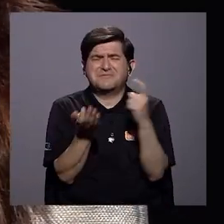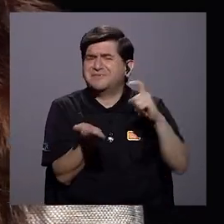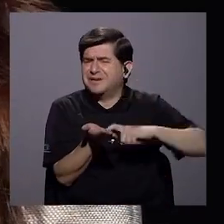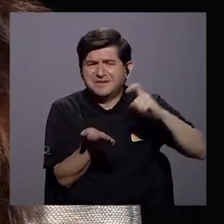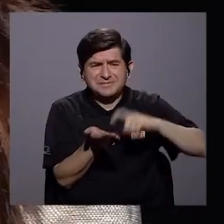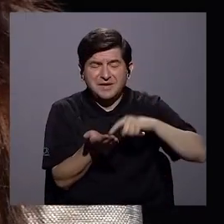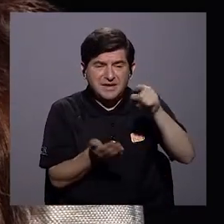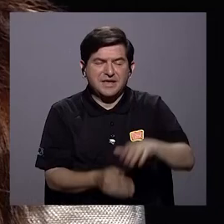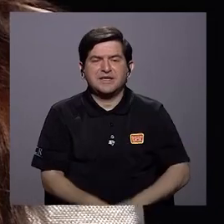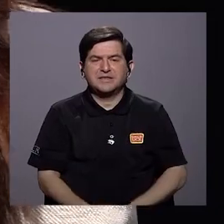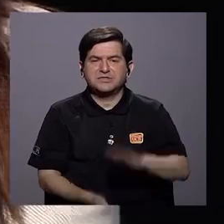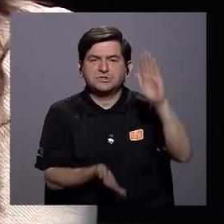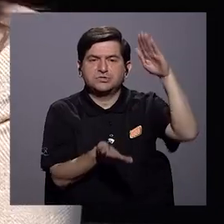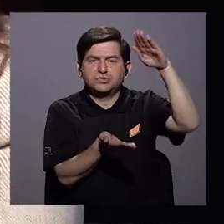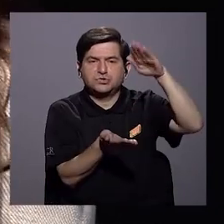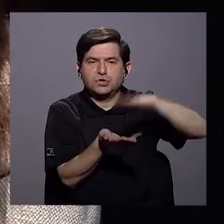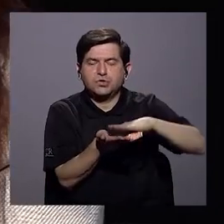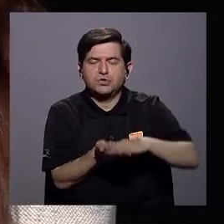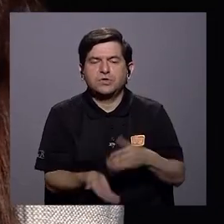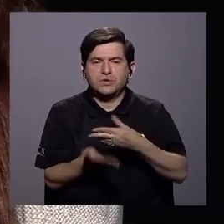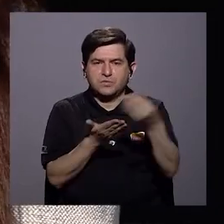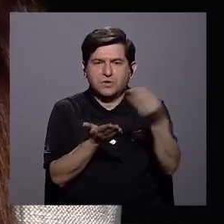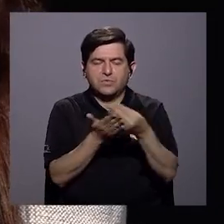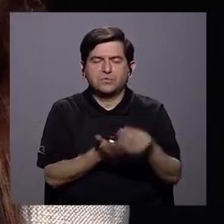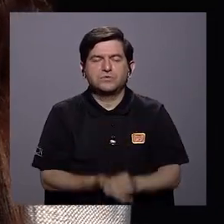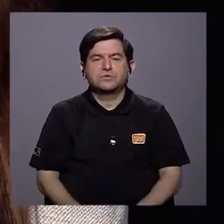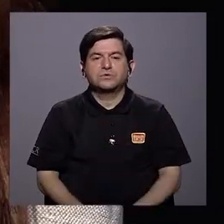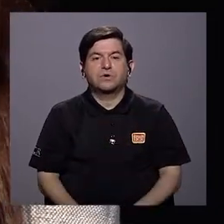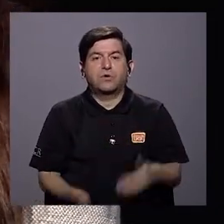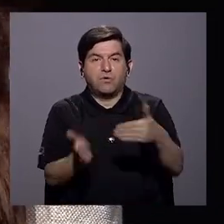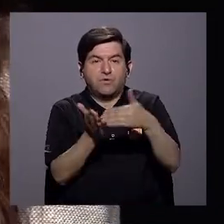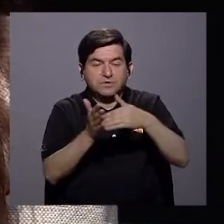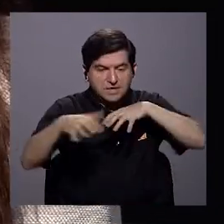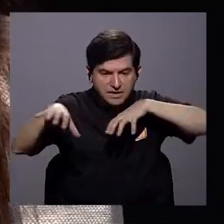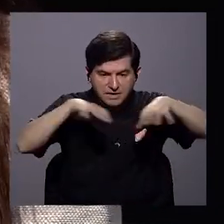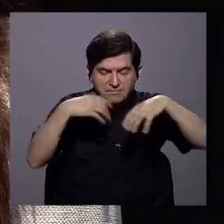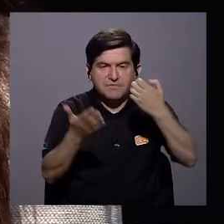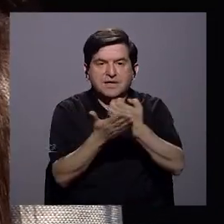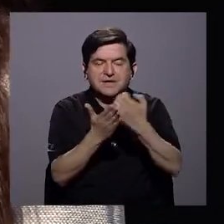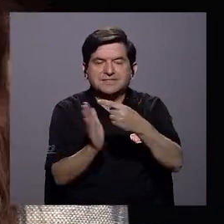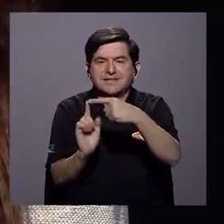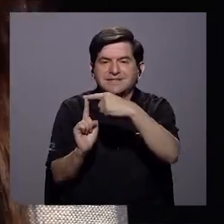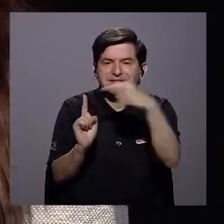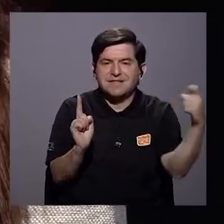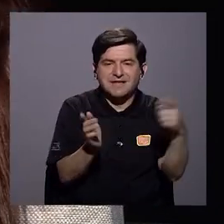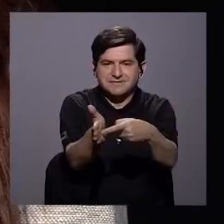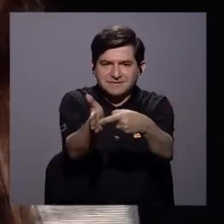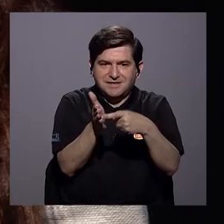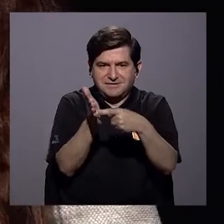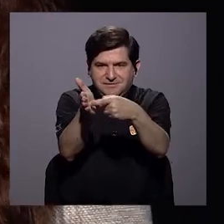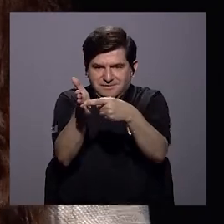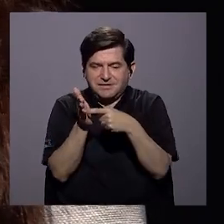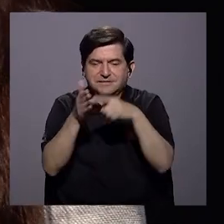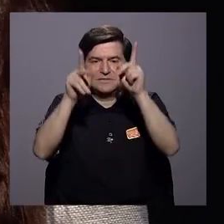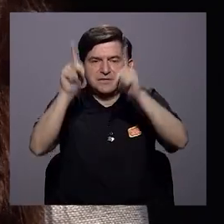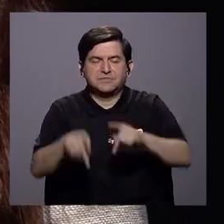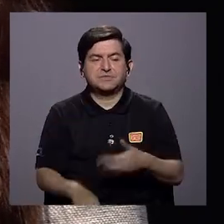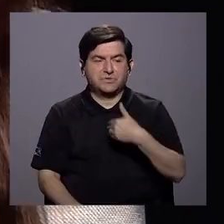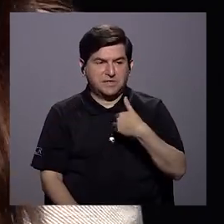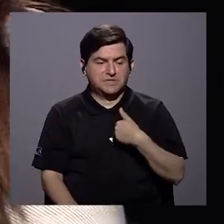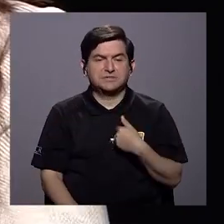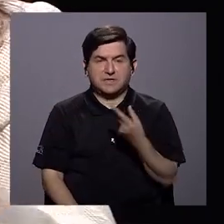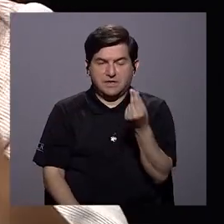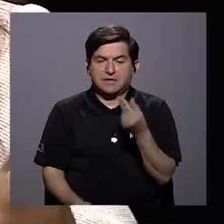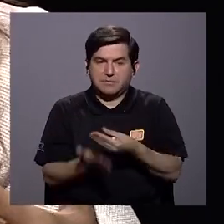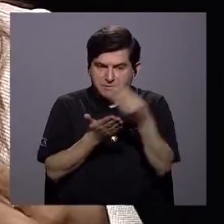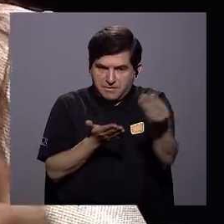eso también contrae el consumo. Mucho de la reactivación económica también tiene que hacerse desde la demanda, es decir, que las personas tengan cómo consumir